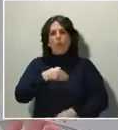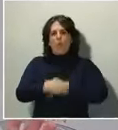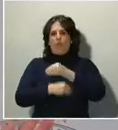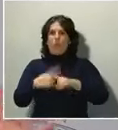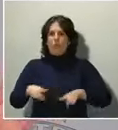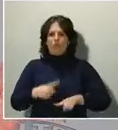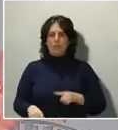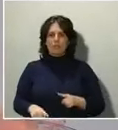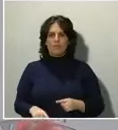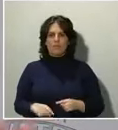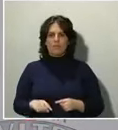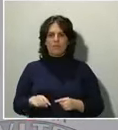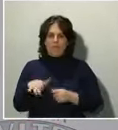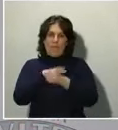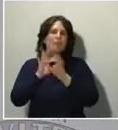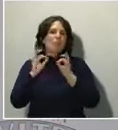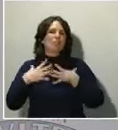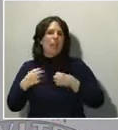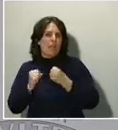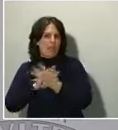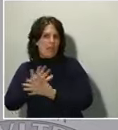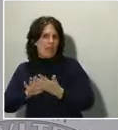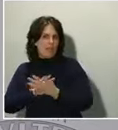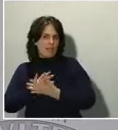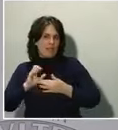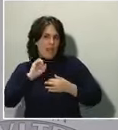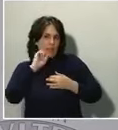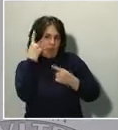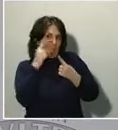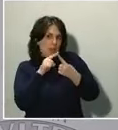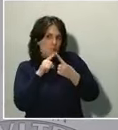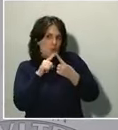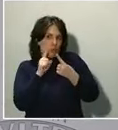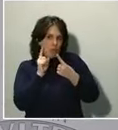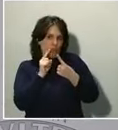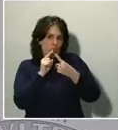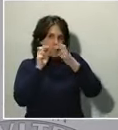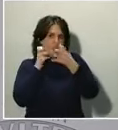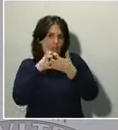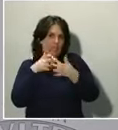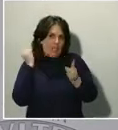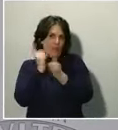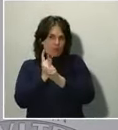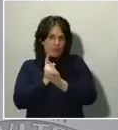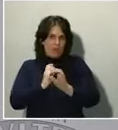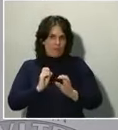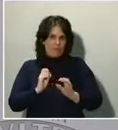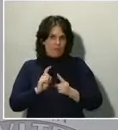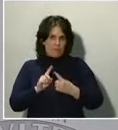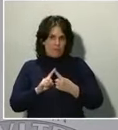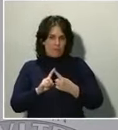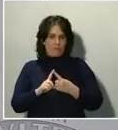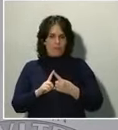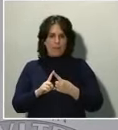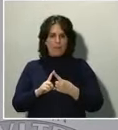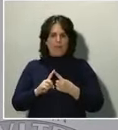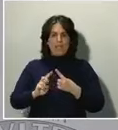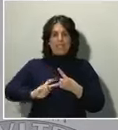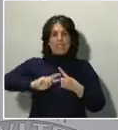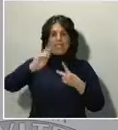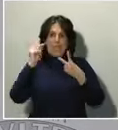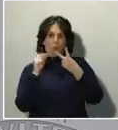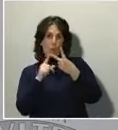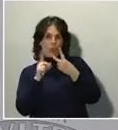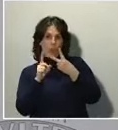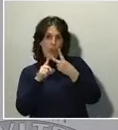sanidad, en el primer frente, que es el de la batalla contra esta pandemia. Pero hay un segundo frente que es el que yo estoy diciendo,